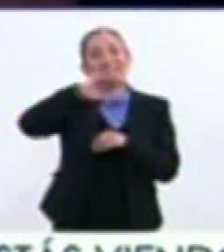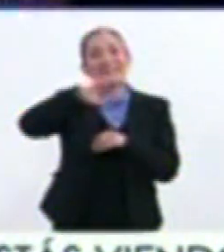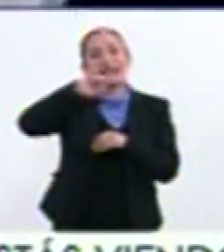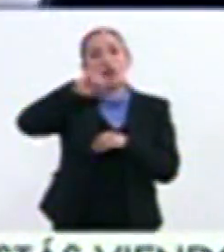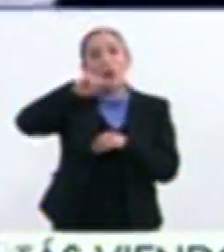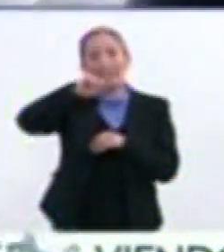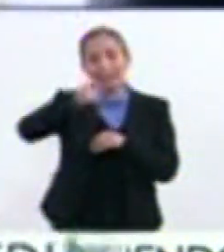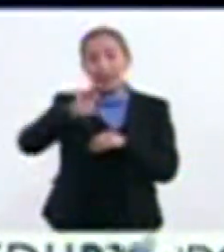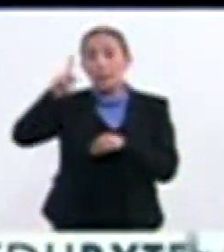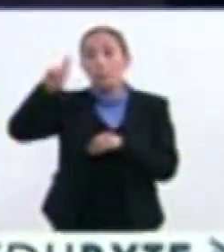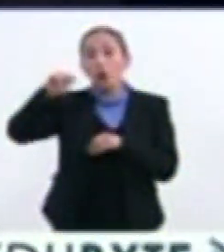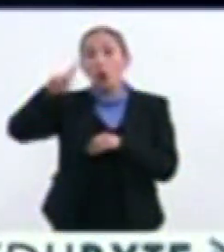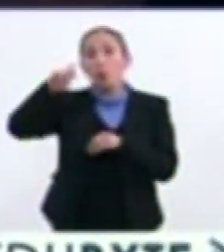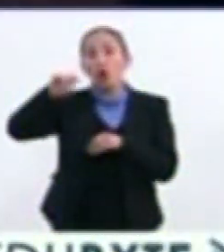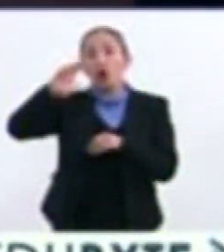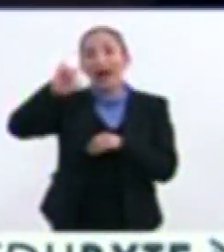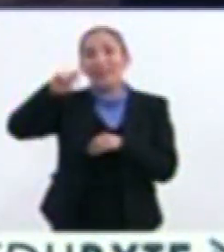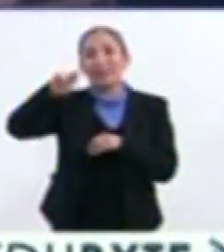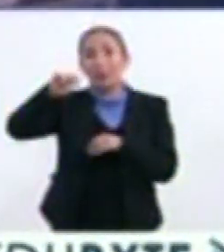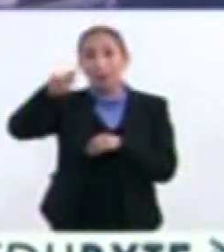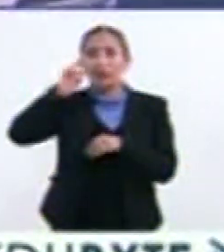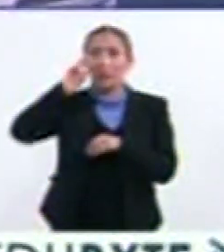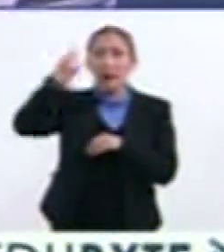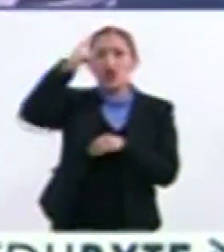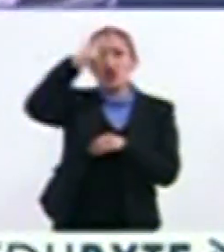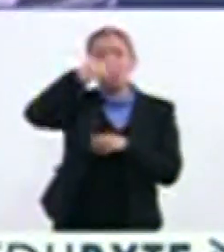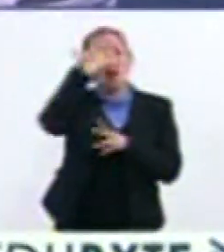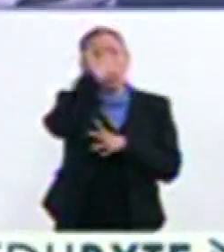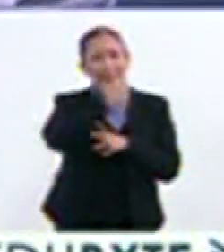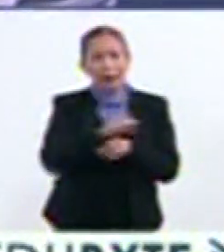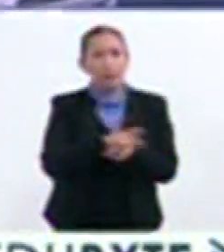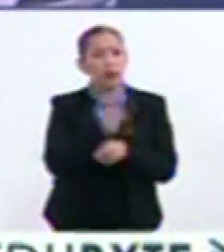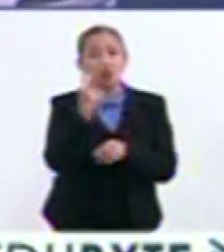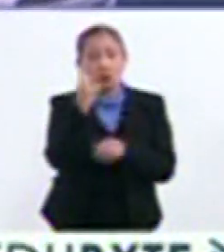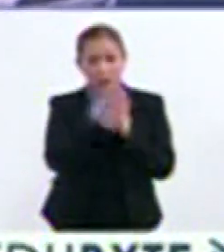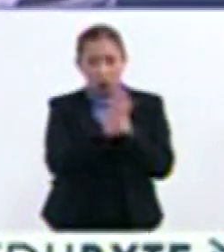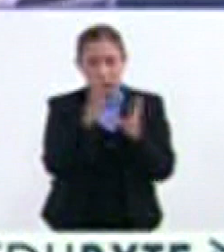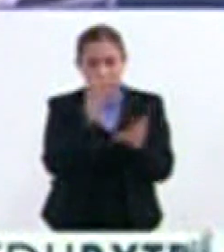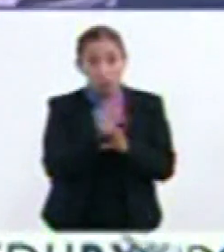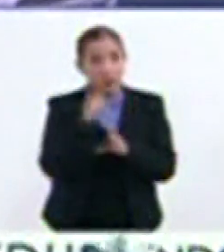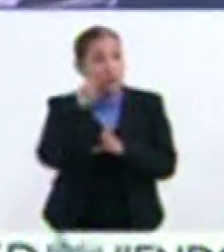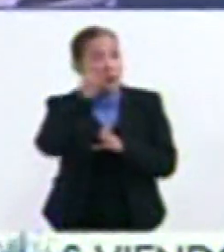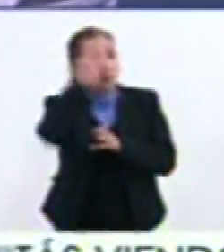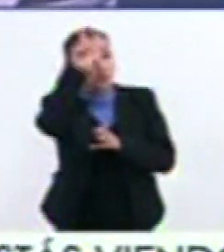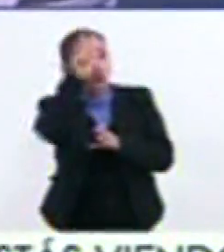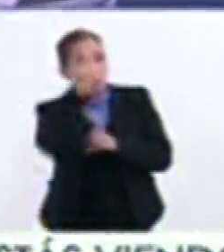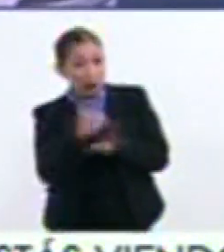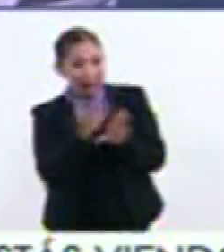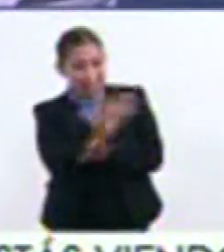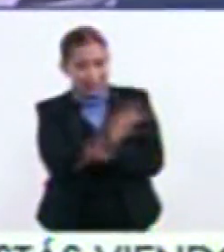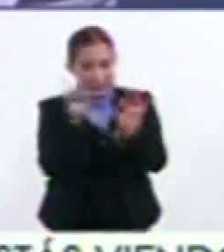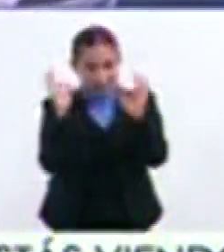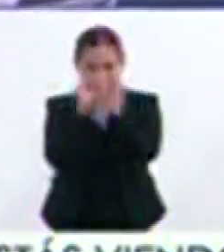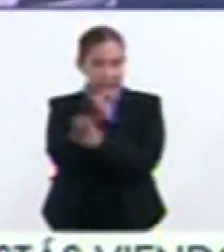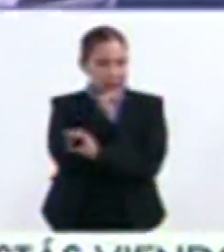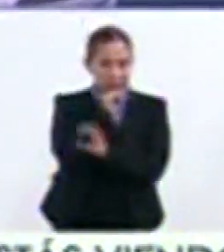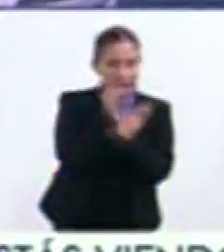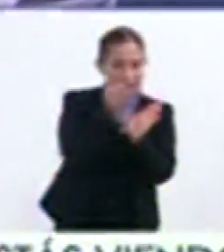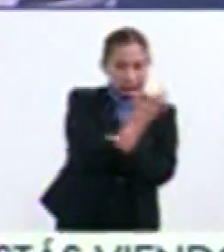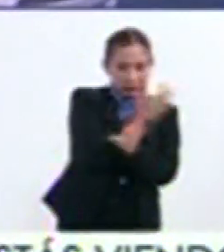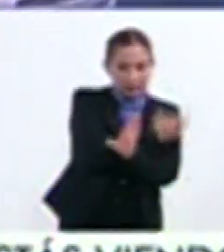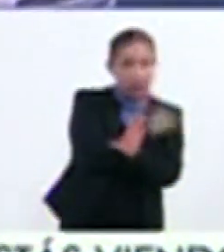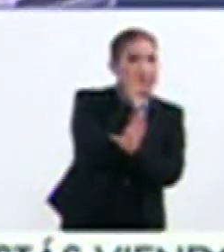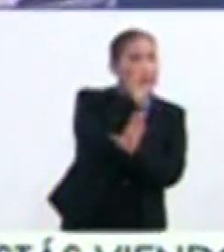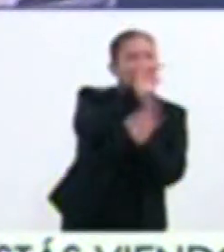nos marcaba que íbamos a tener una noche estupenda Una cuestión muy bonita fue que cuando estaba la luna Antes del eclipse No se veían muchas